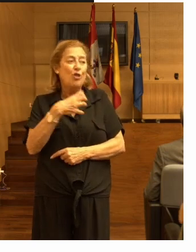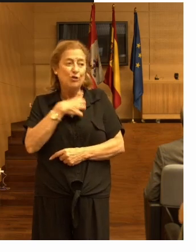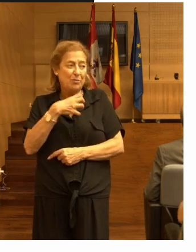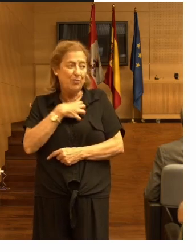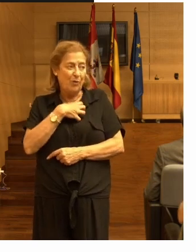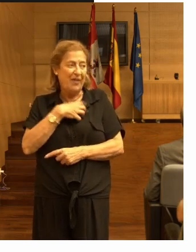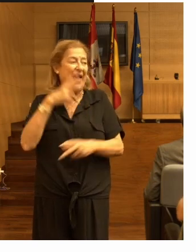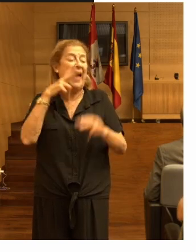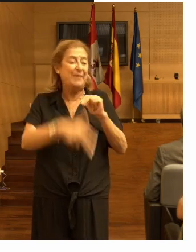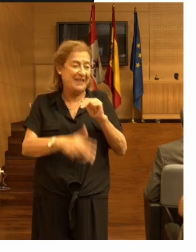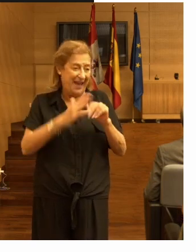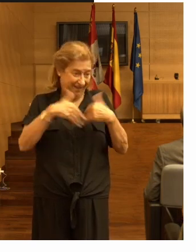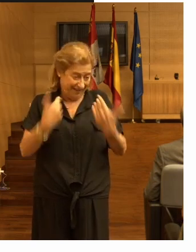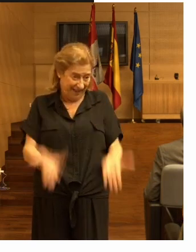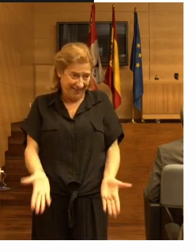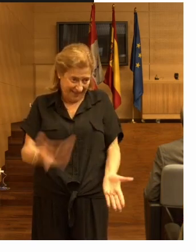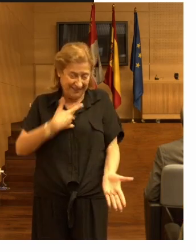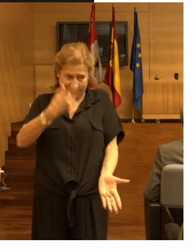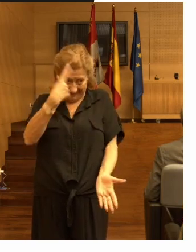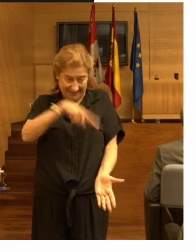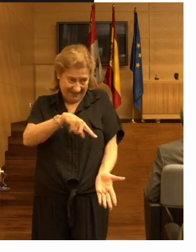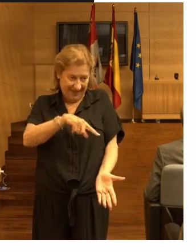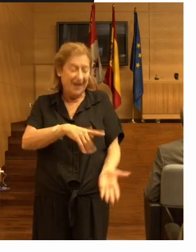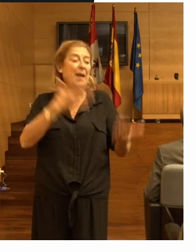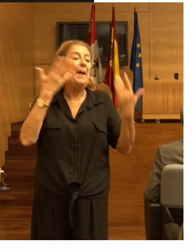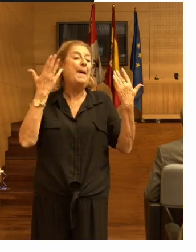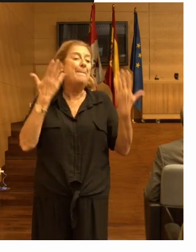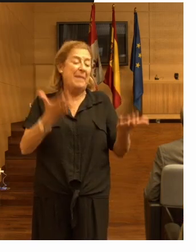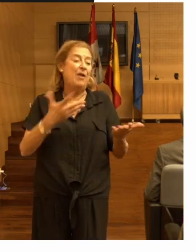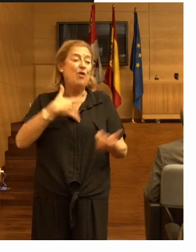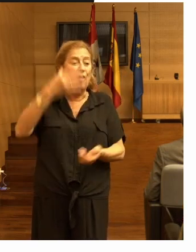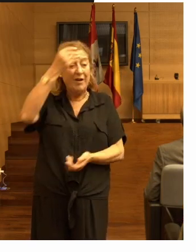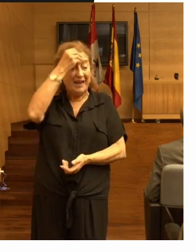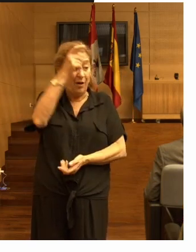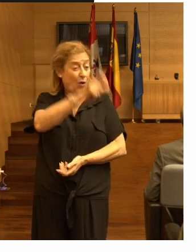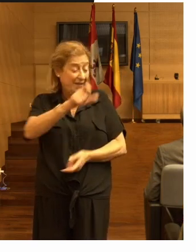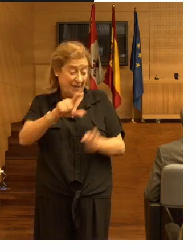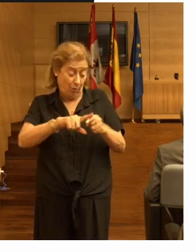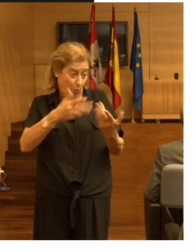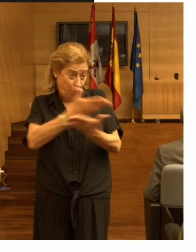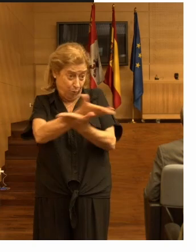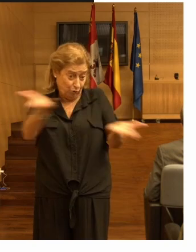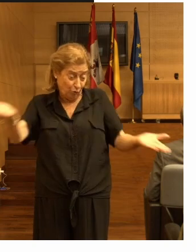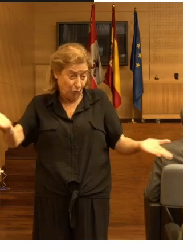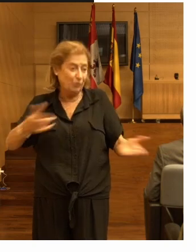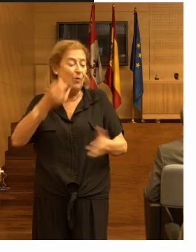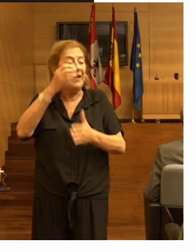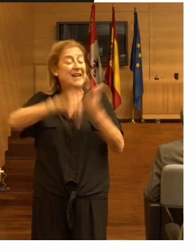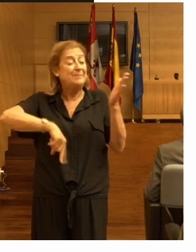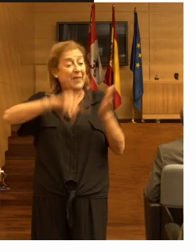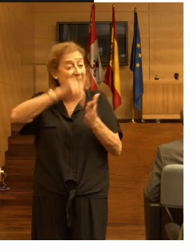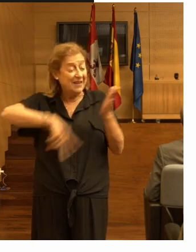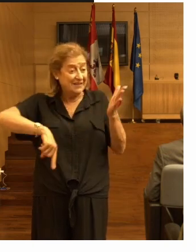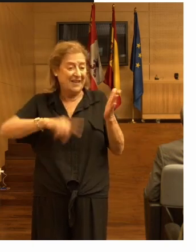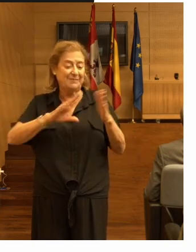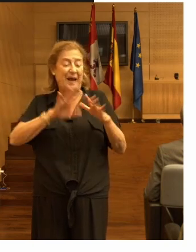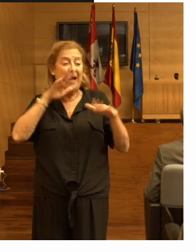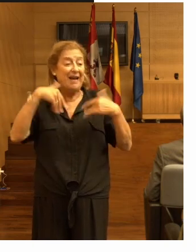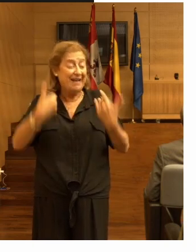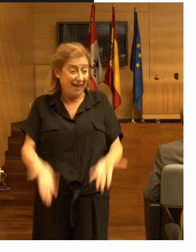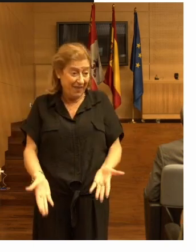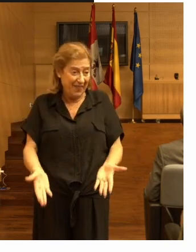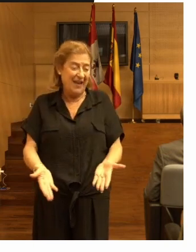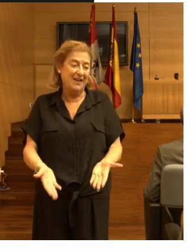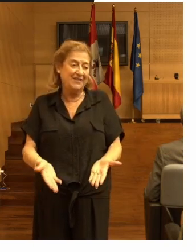evitar las caídas lo que pasa que creo que gente como vosotros especialistas en caídas